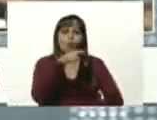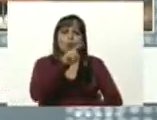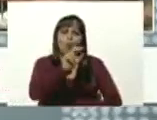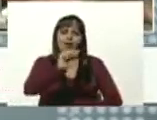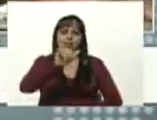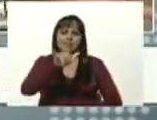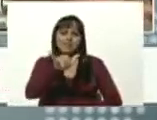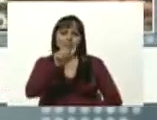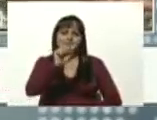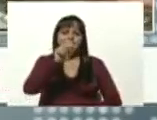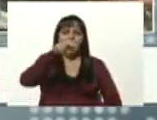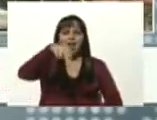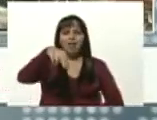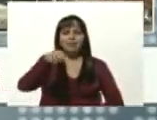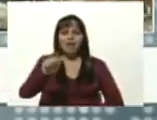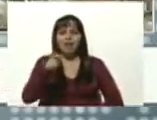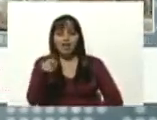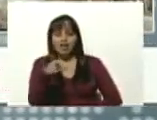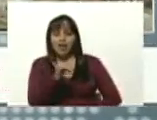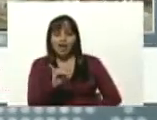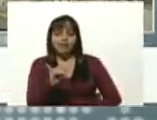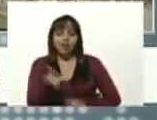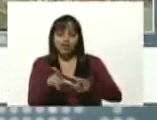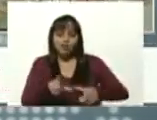ahí está la zona donde se une